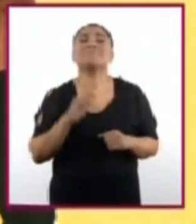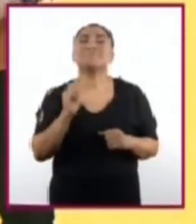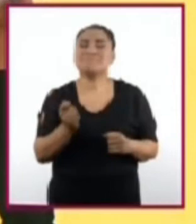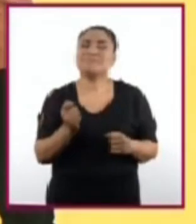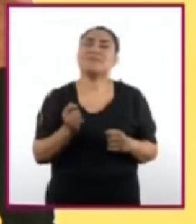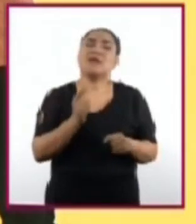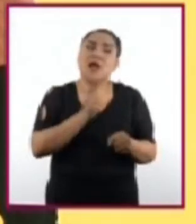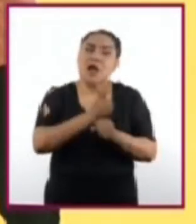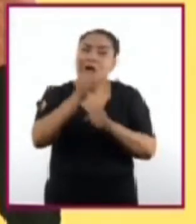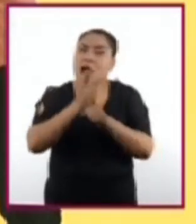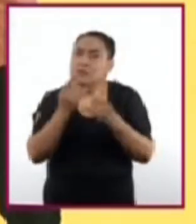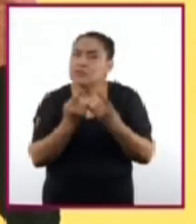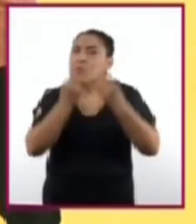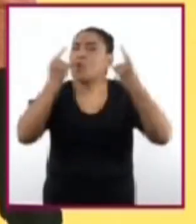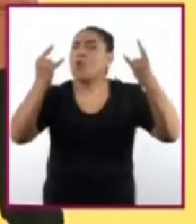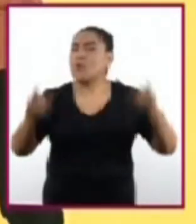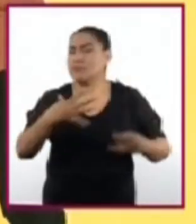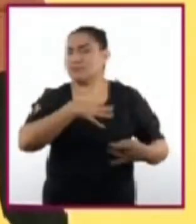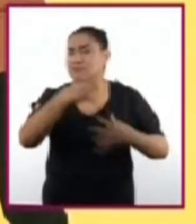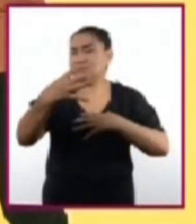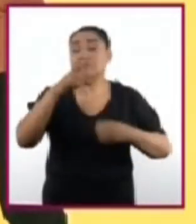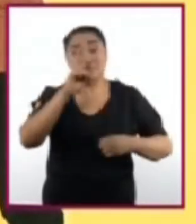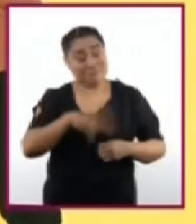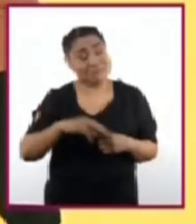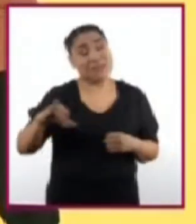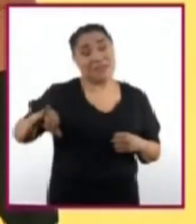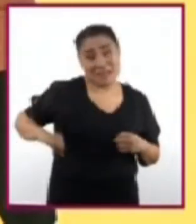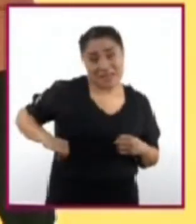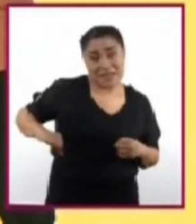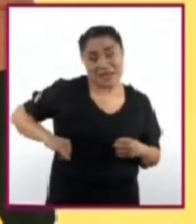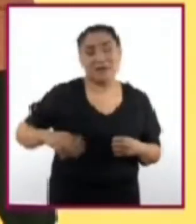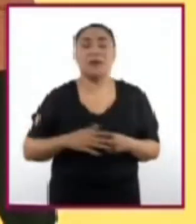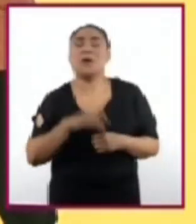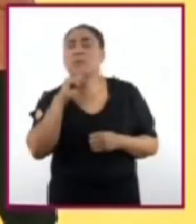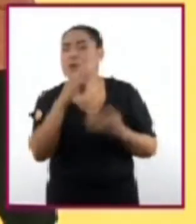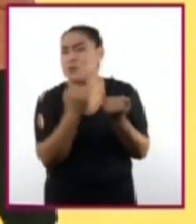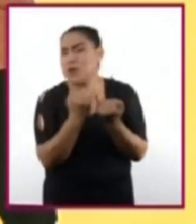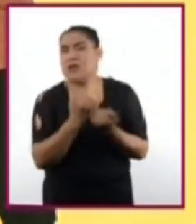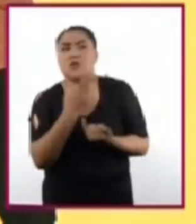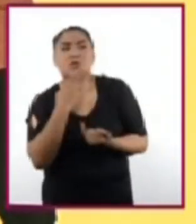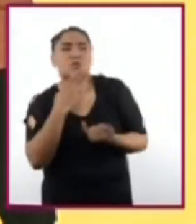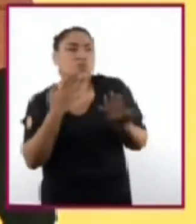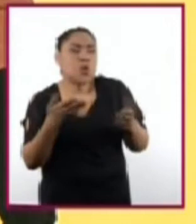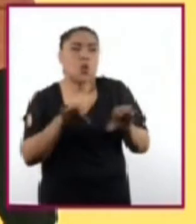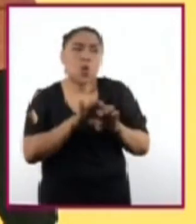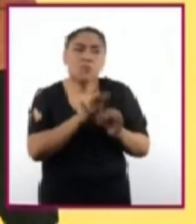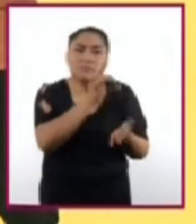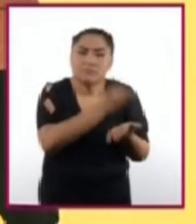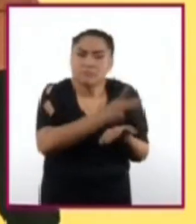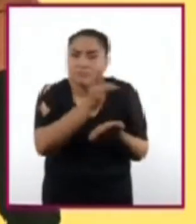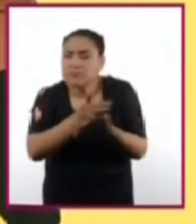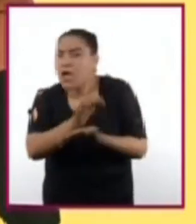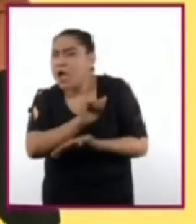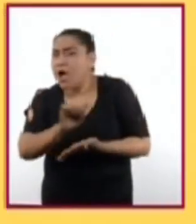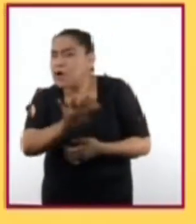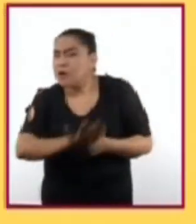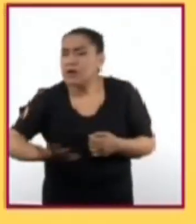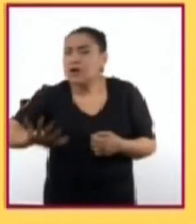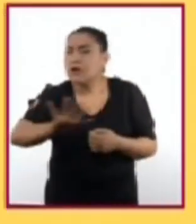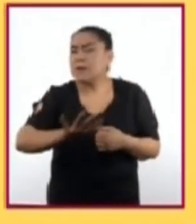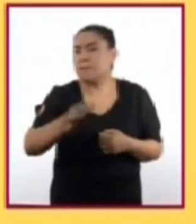descubrimiento de los rayos X es muy interesante. También lo son las aplicaciones como método de diagnóstico en el campo de la medicina.